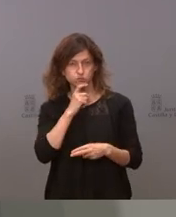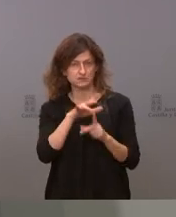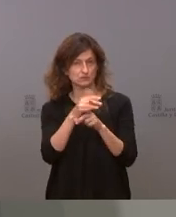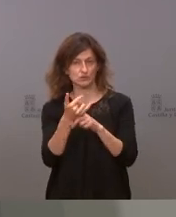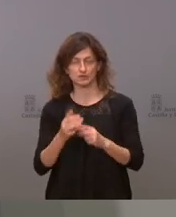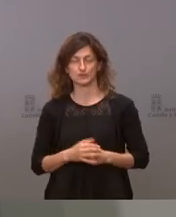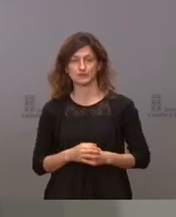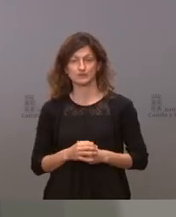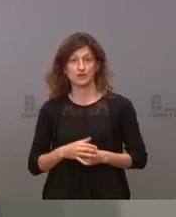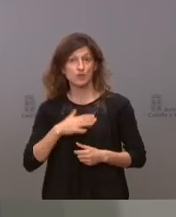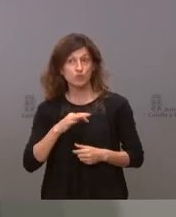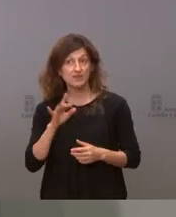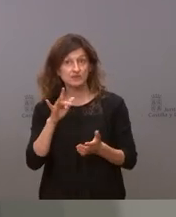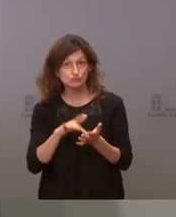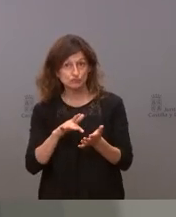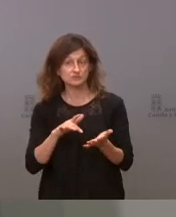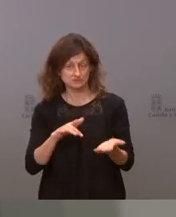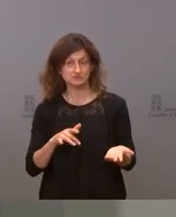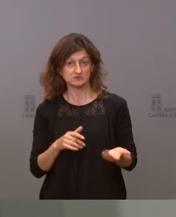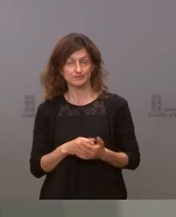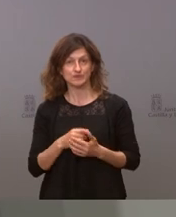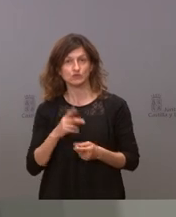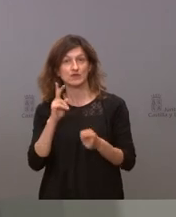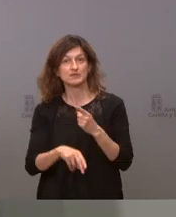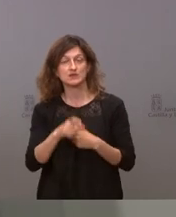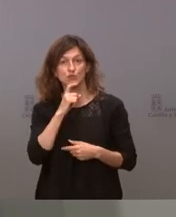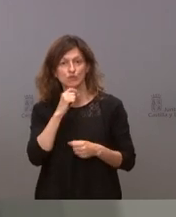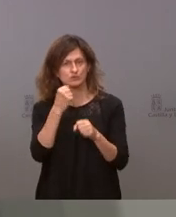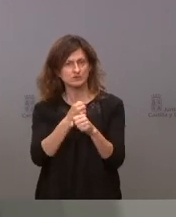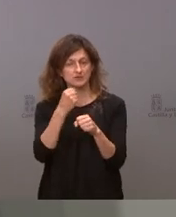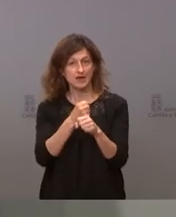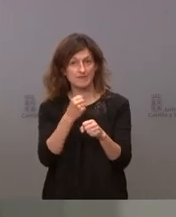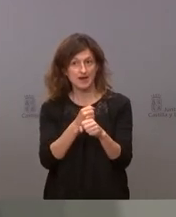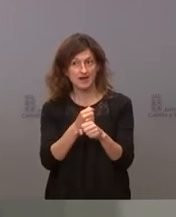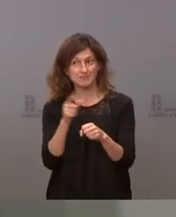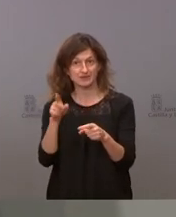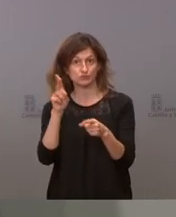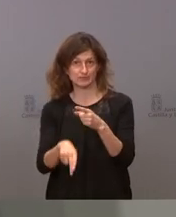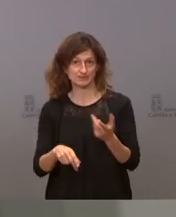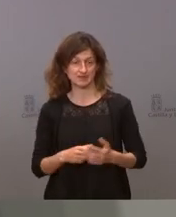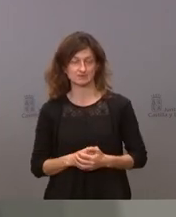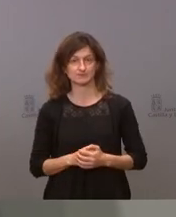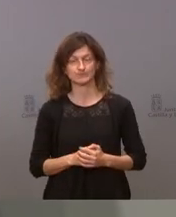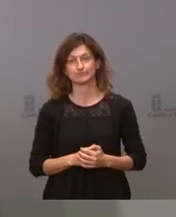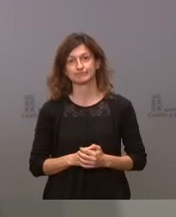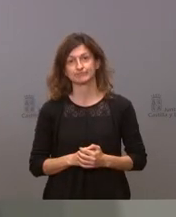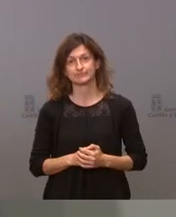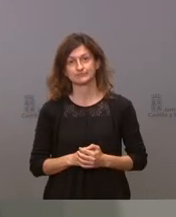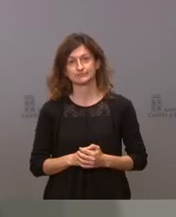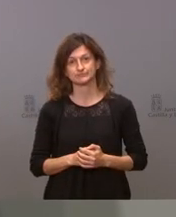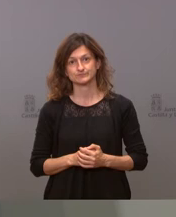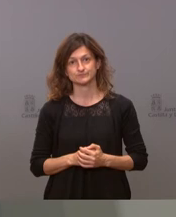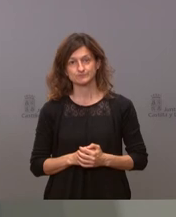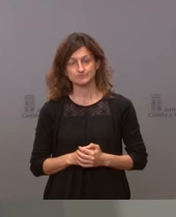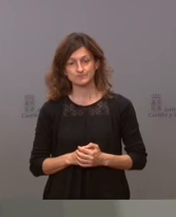puede ocurrir si que es lo que tenemos que hacer pues intentar trabajar para que esto no ocurra no porque tenga yo